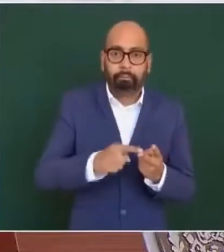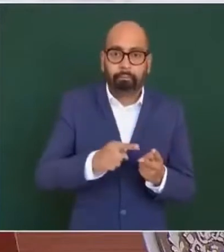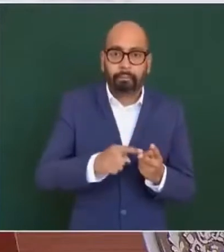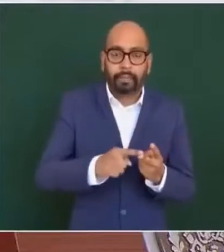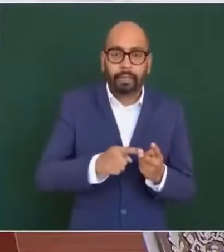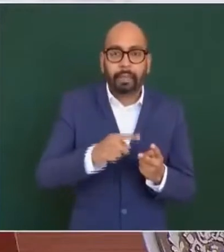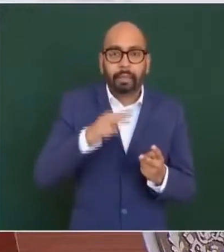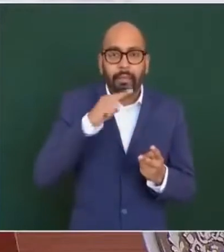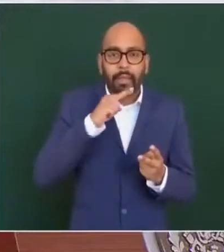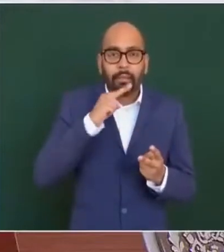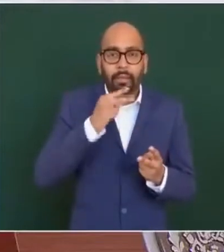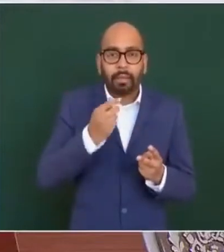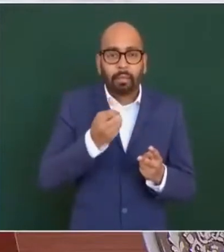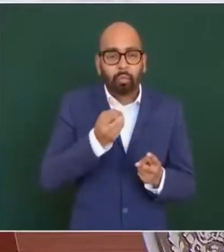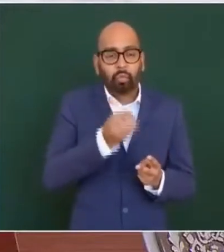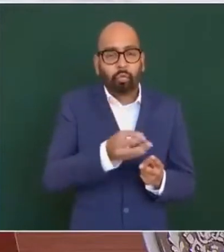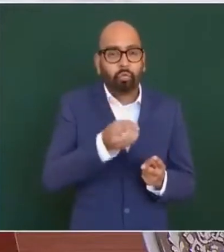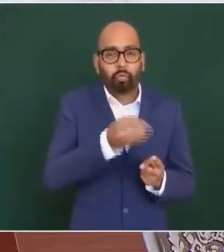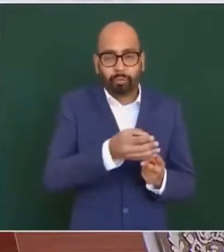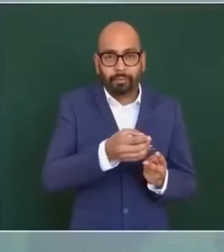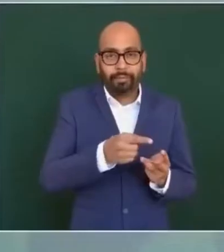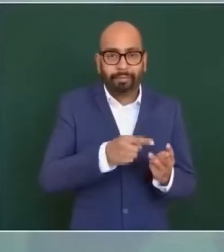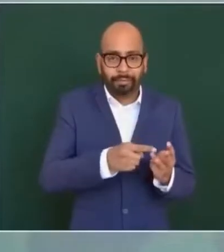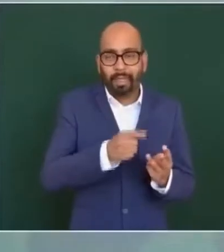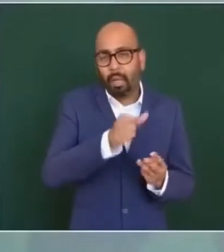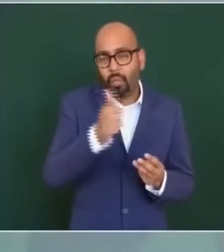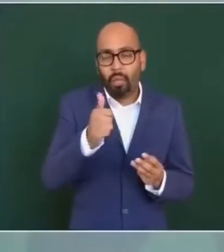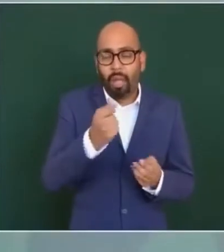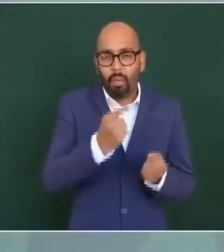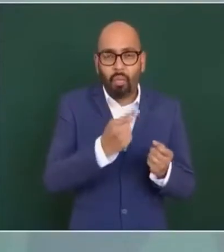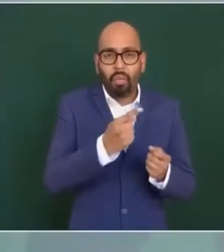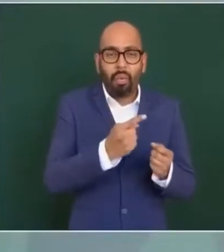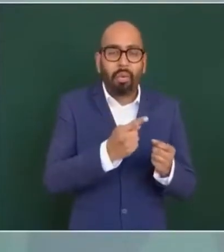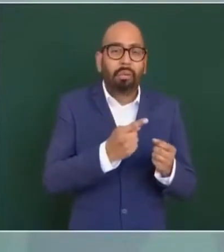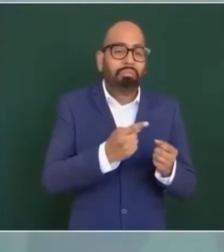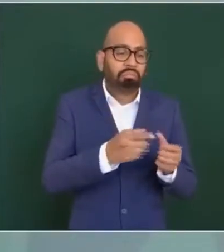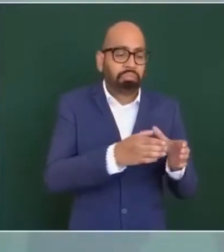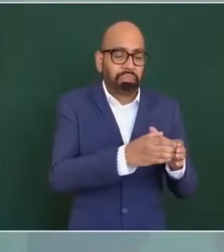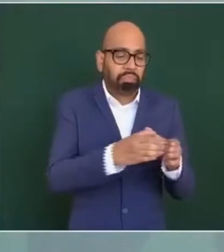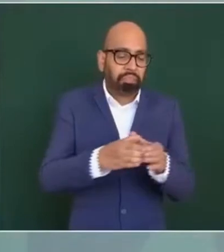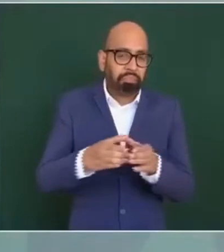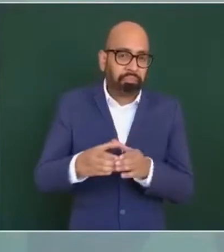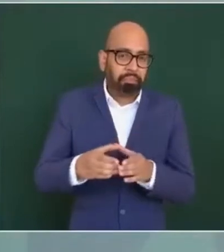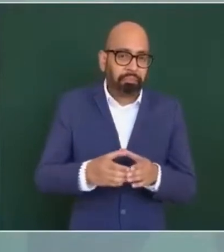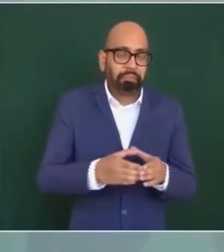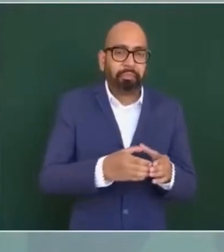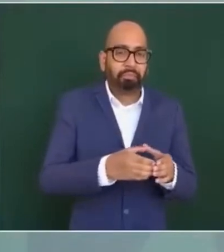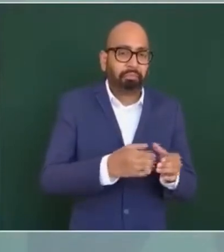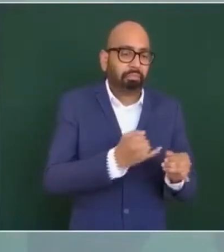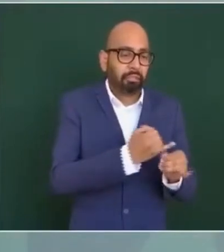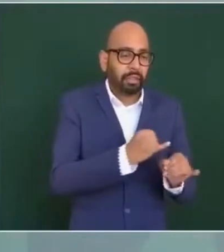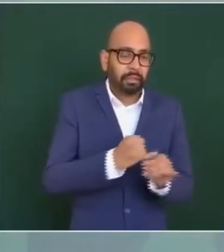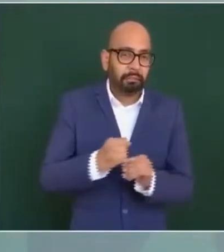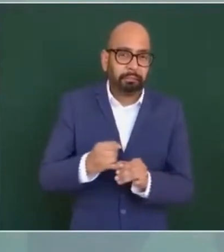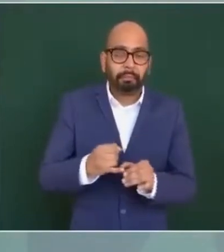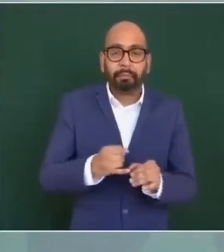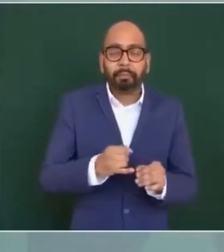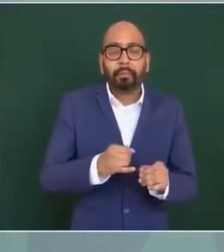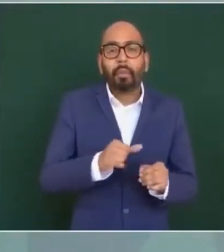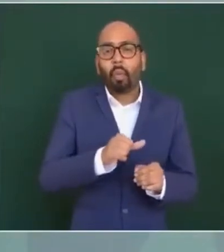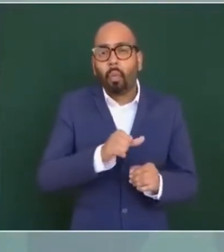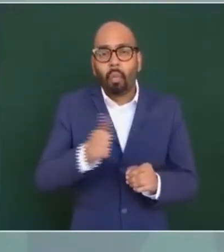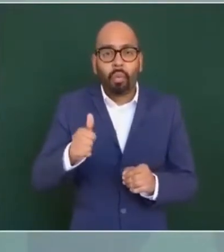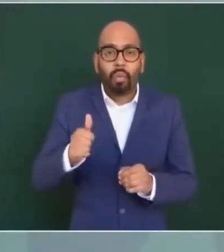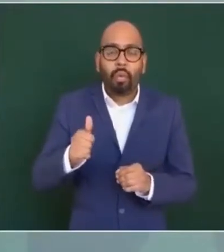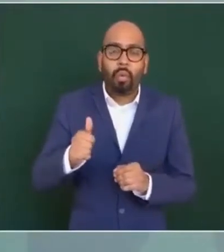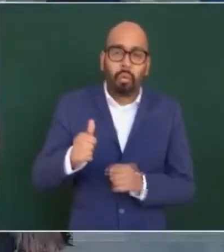llamados organismos autónomos o en el Poder Judicial porque se